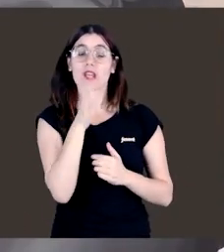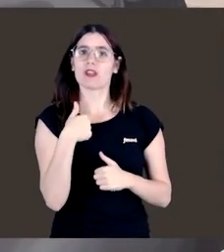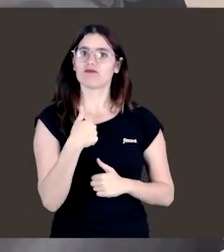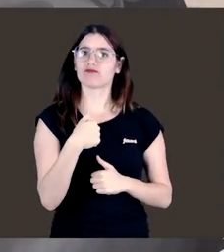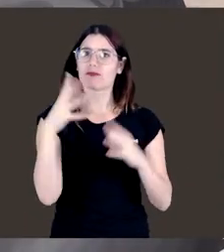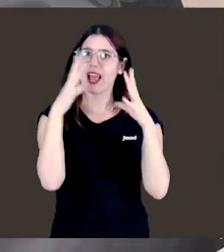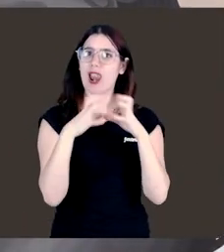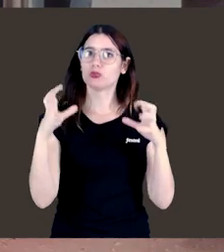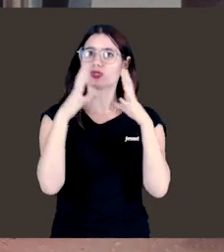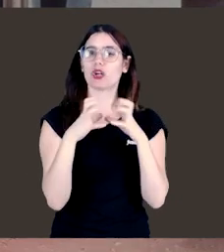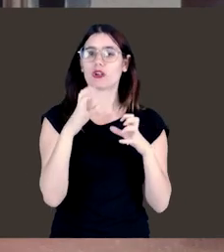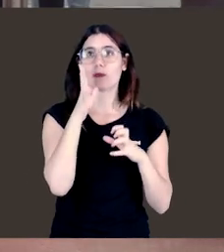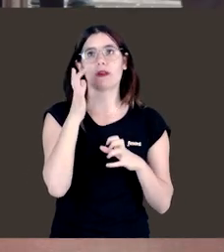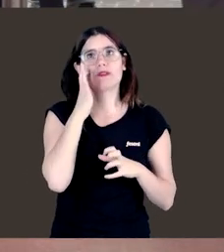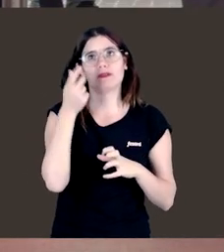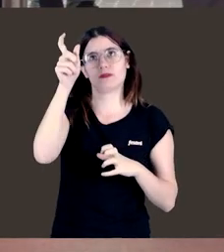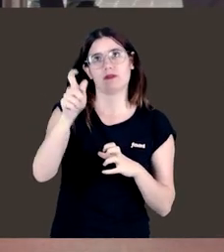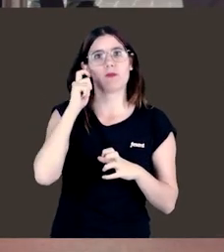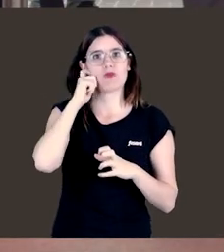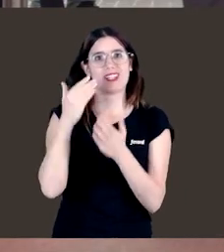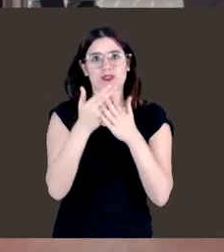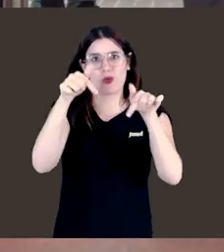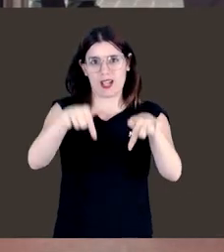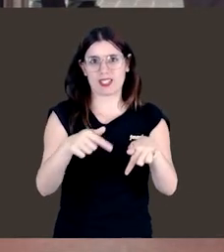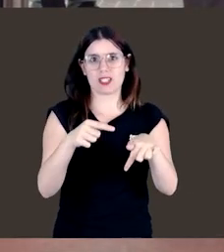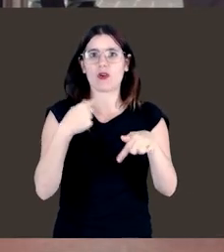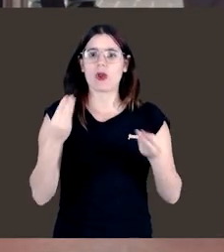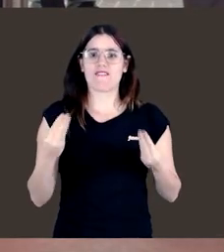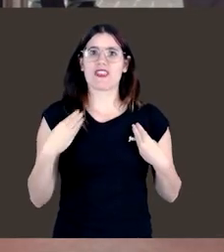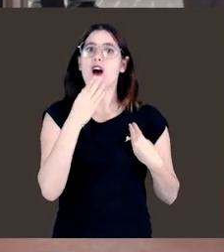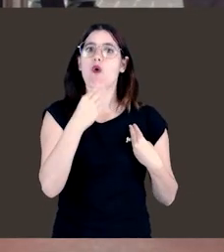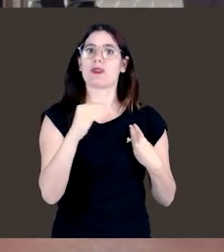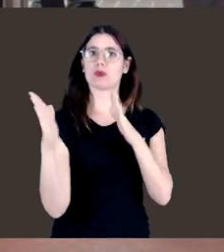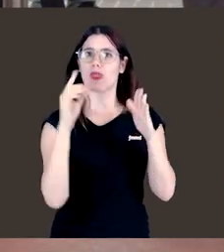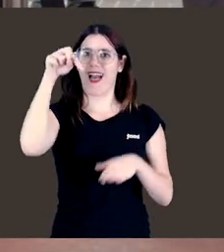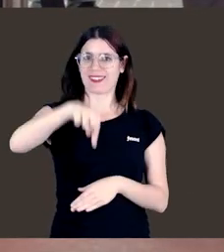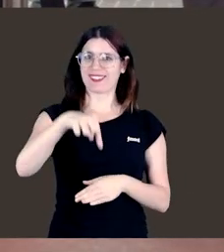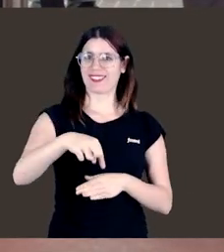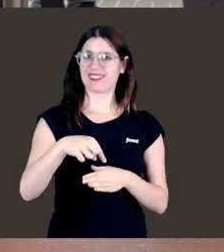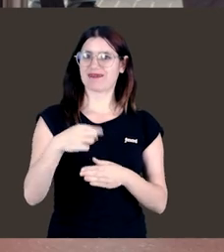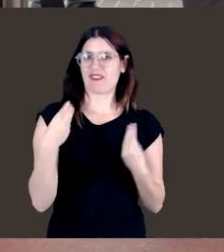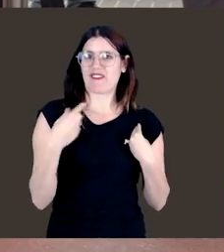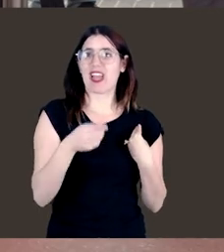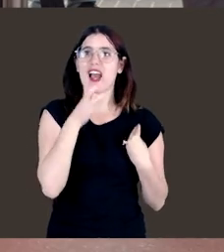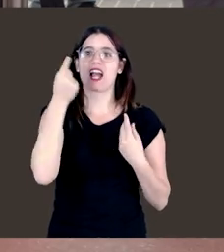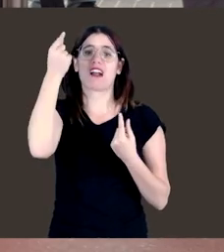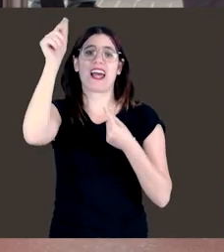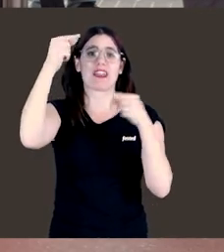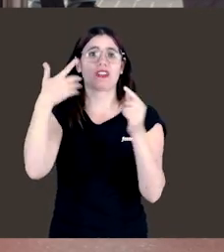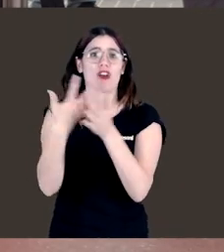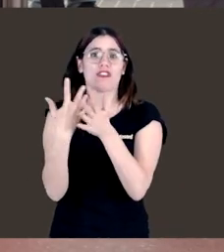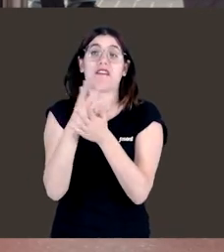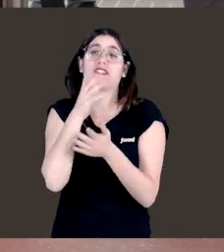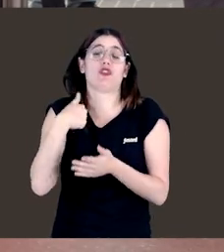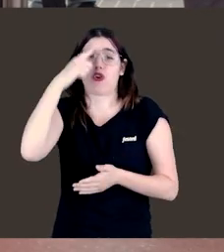Cegarra. Ilusionados porque, hombre, ella estudió aquí, pasó una parte de su juventud importante. Ella